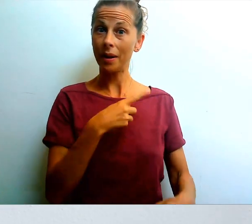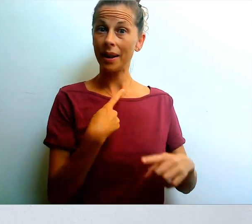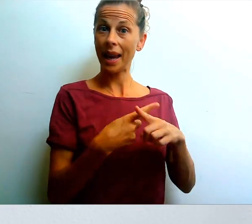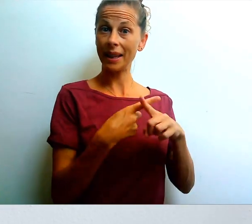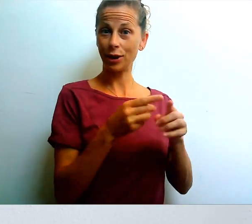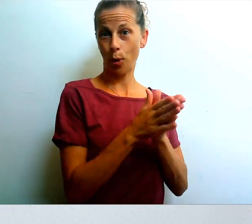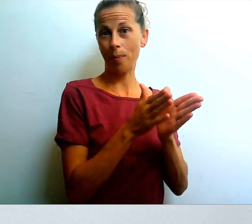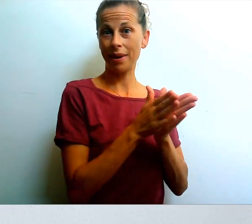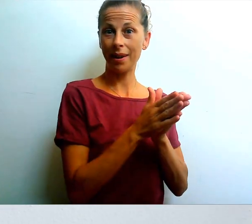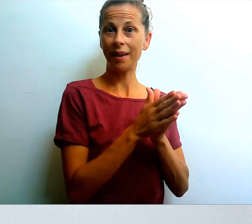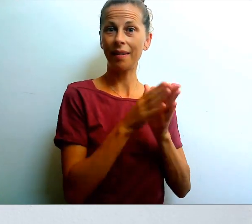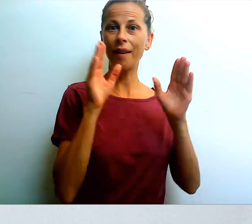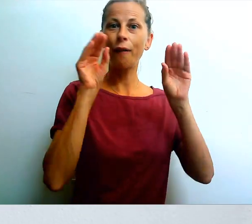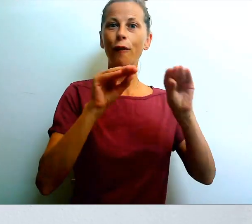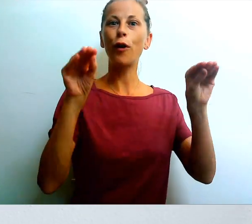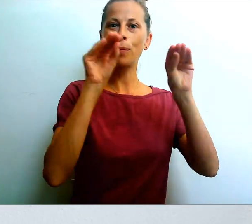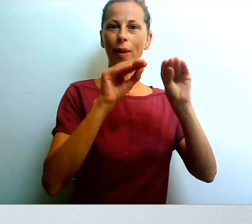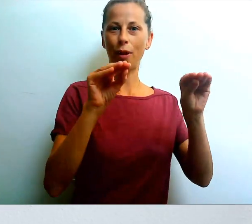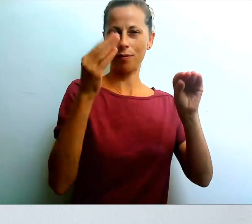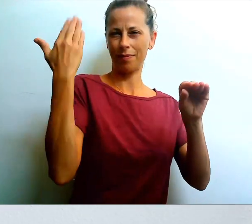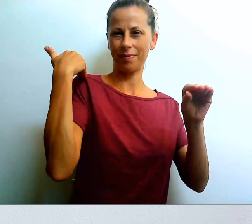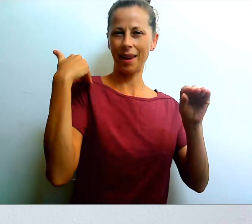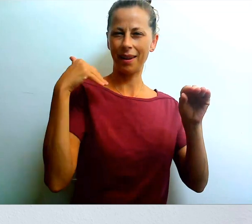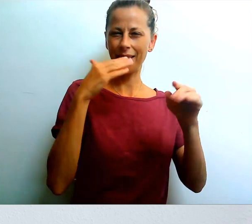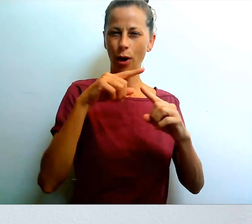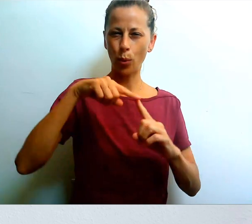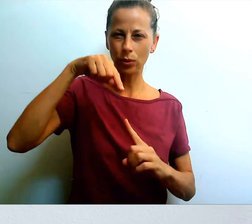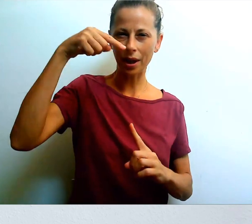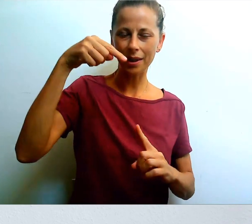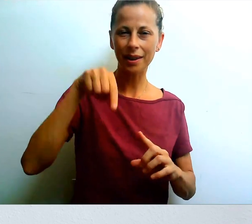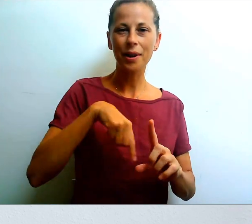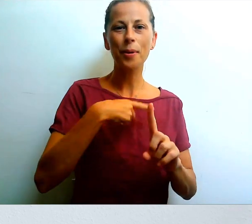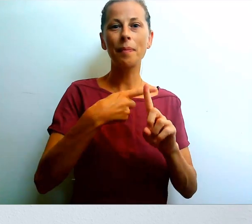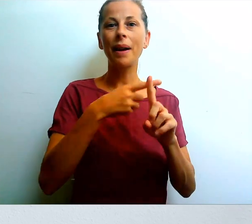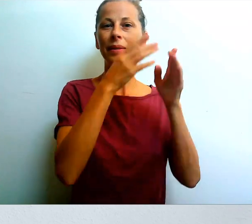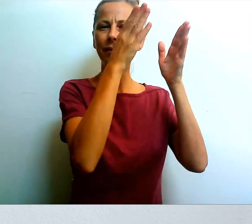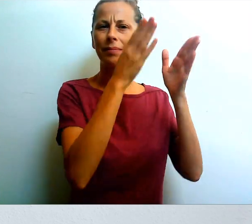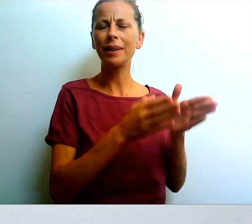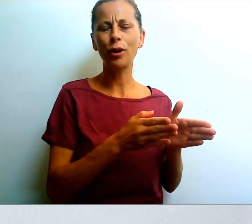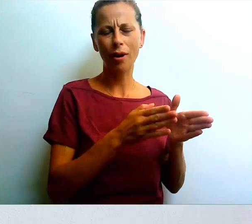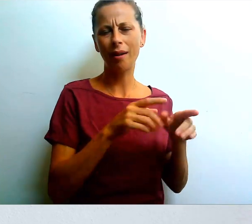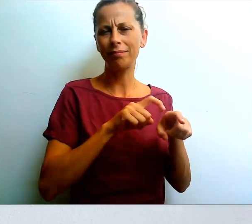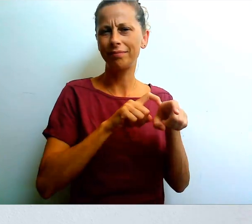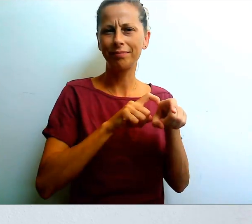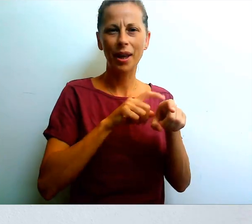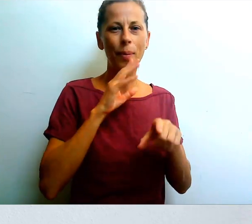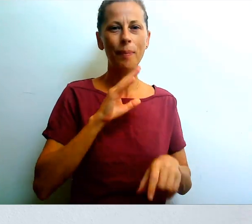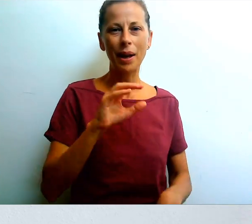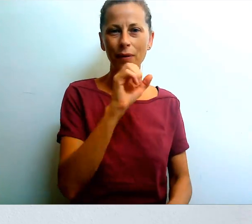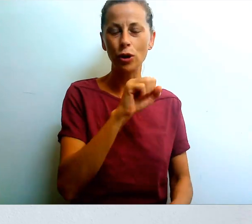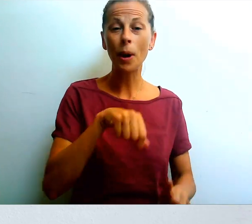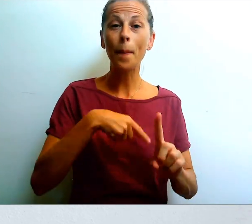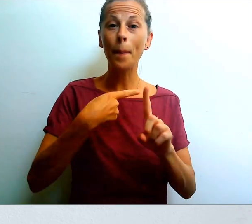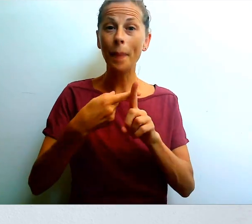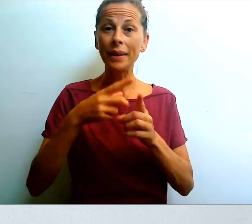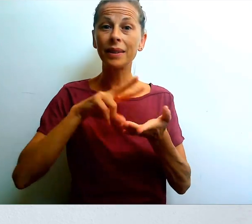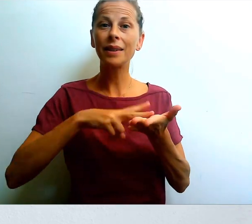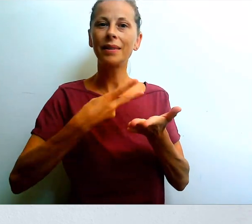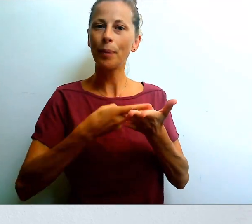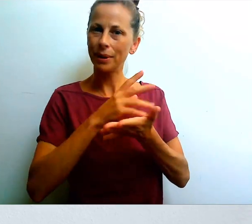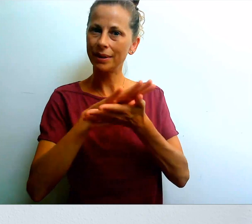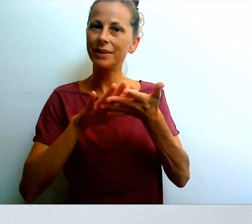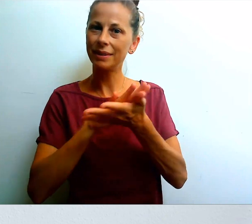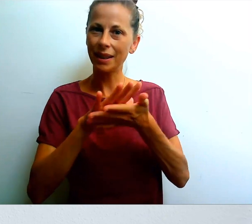una ex compañera de la formación de Kundalini Yoga y es ser una persona maravillosa, es también